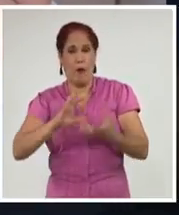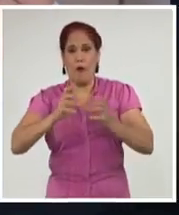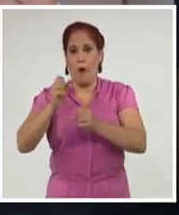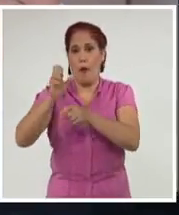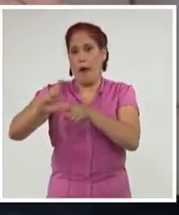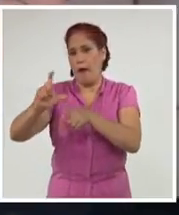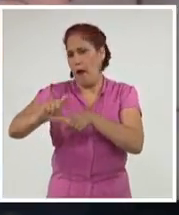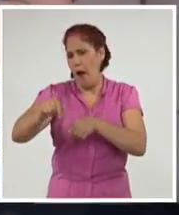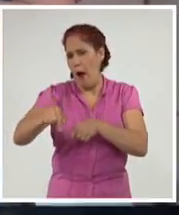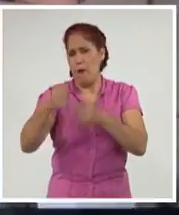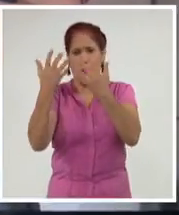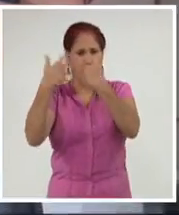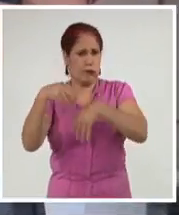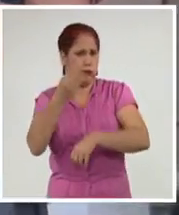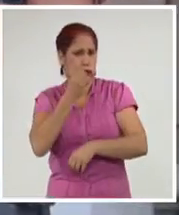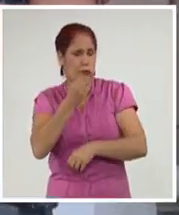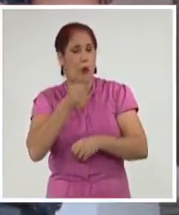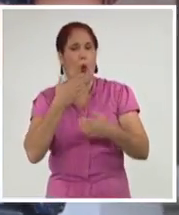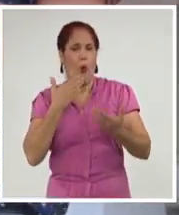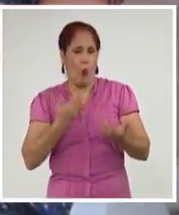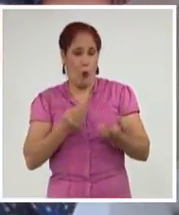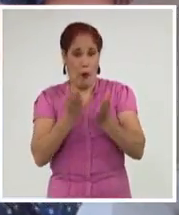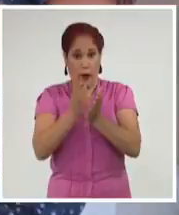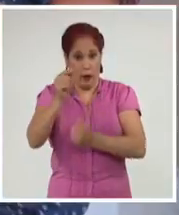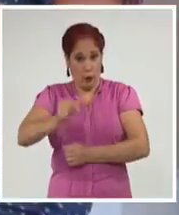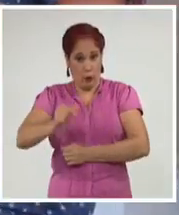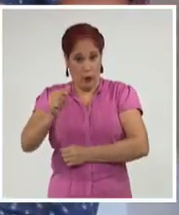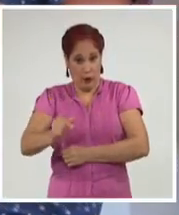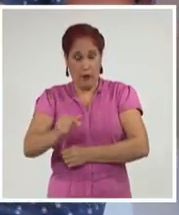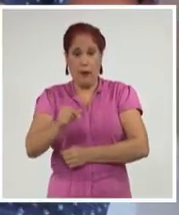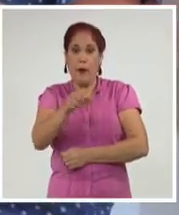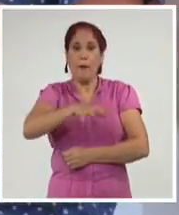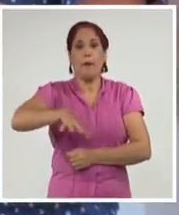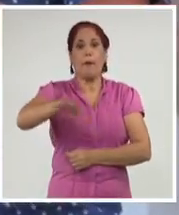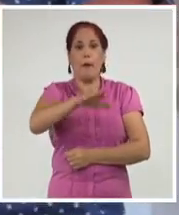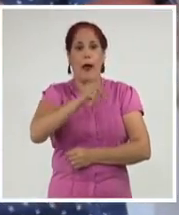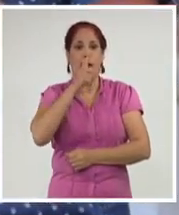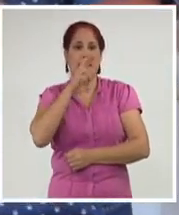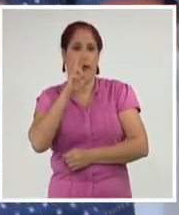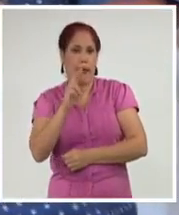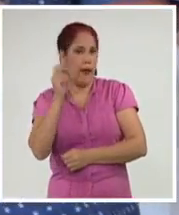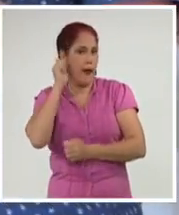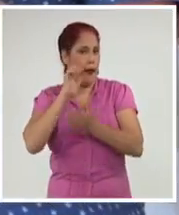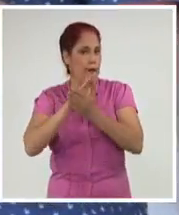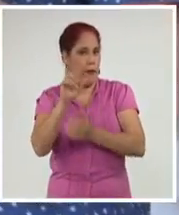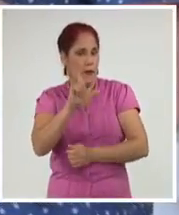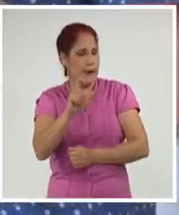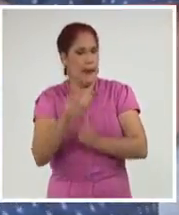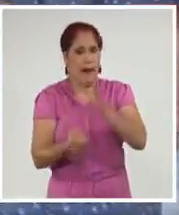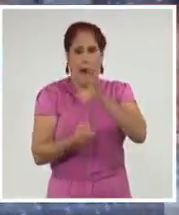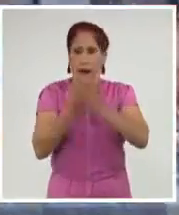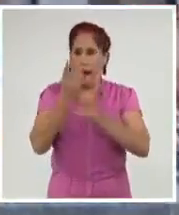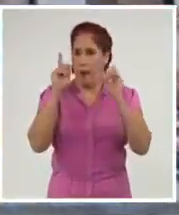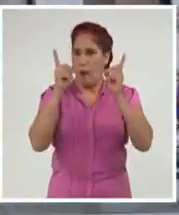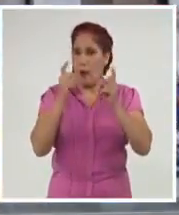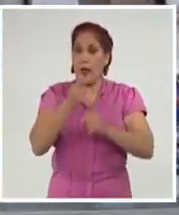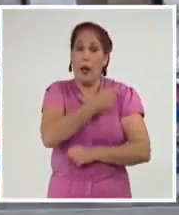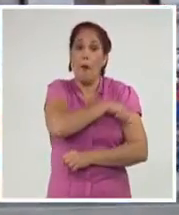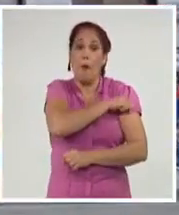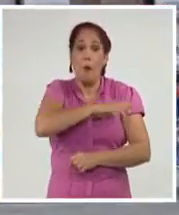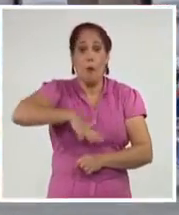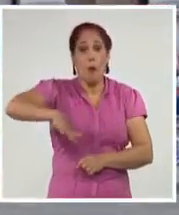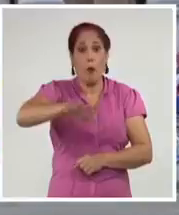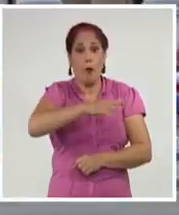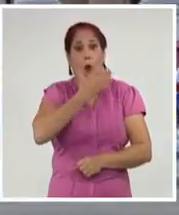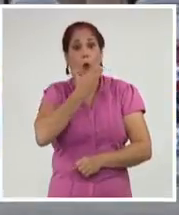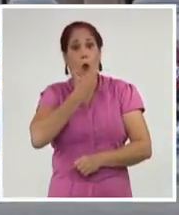comunidad. Además, destacó el papel de los estudiantes en los barrios, a la vez que planteó la necesidad de crear políticas públicas para que